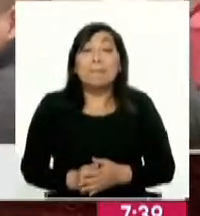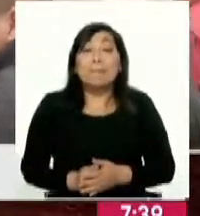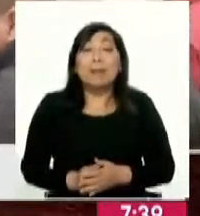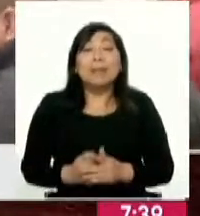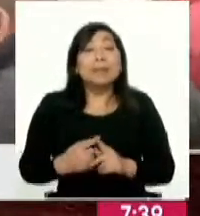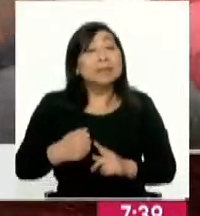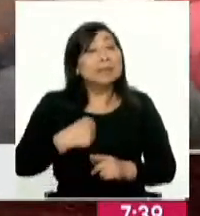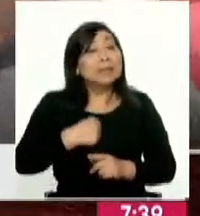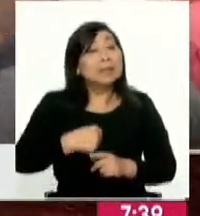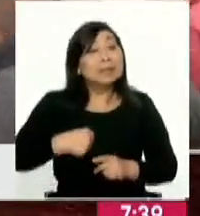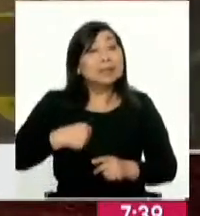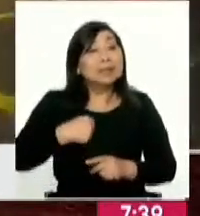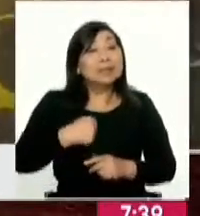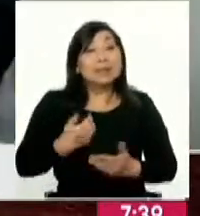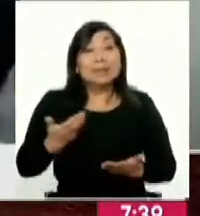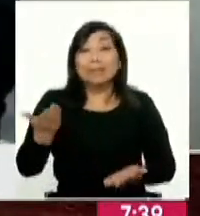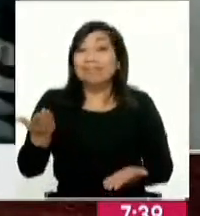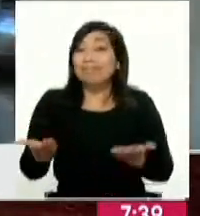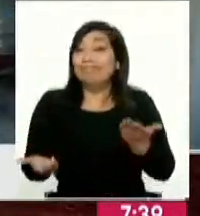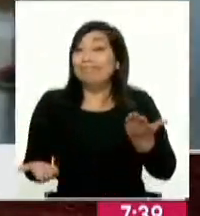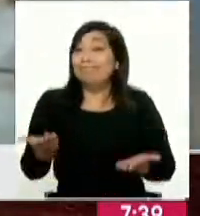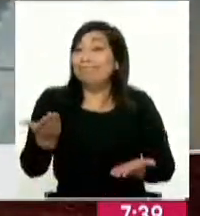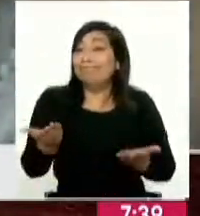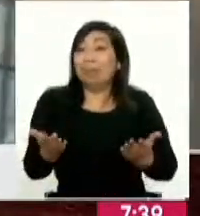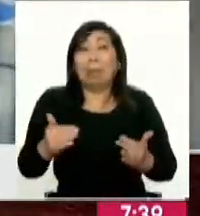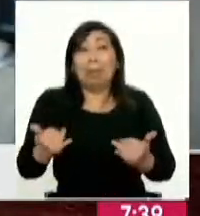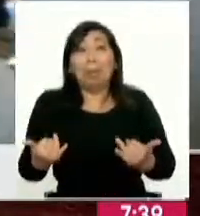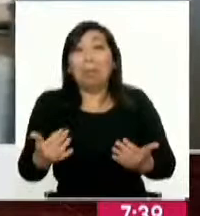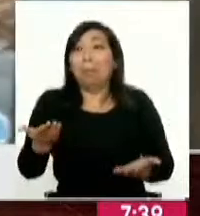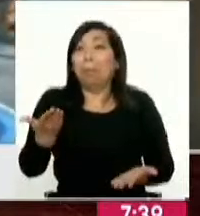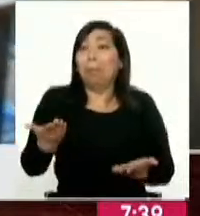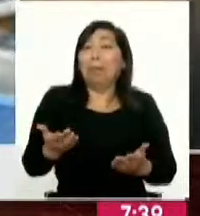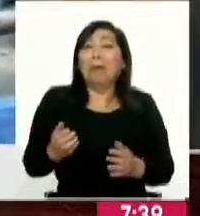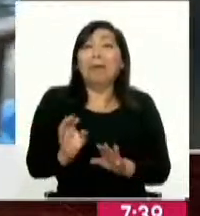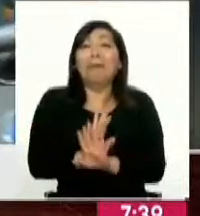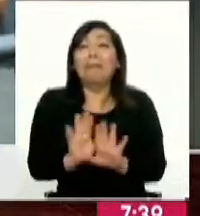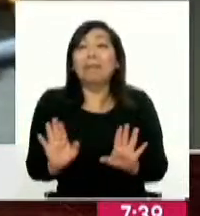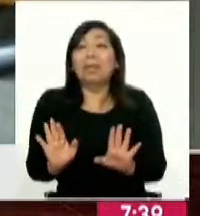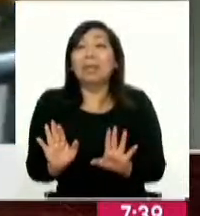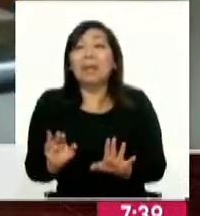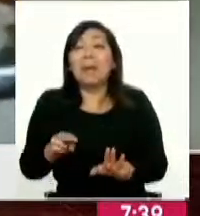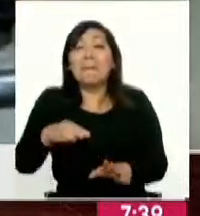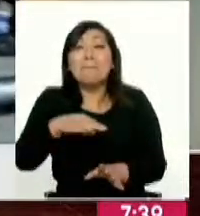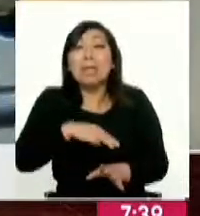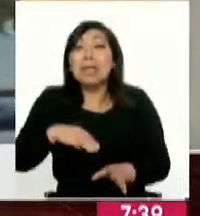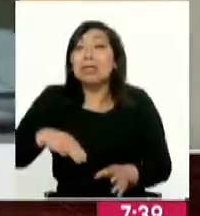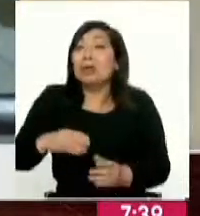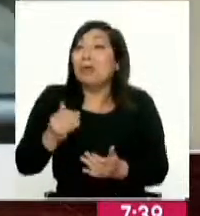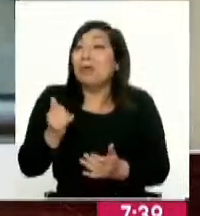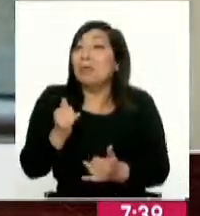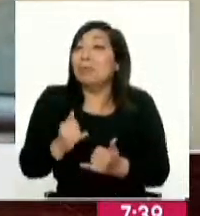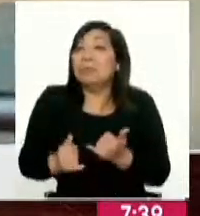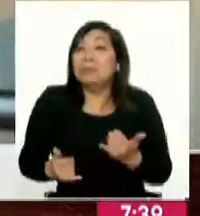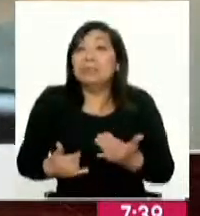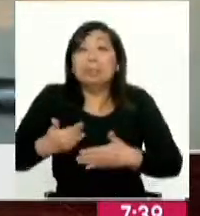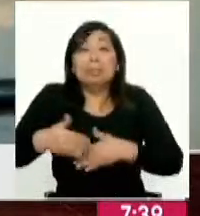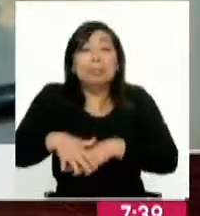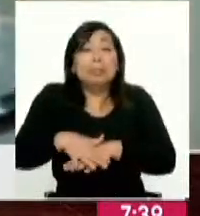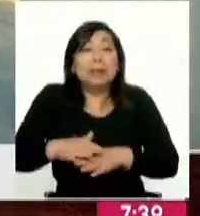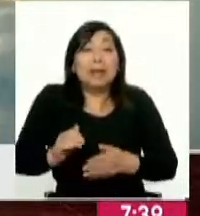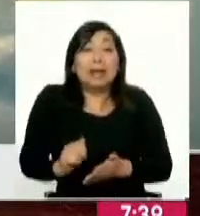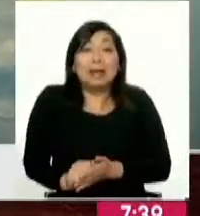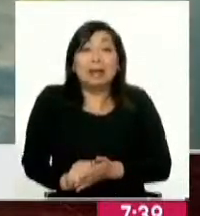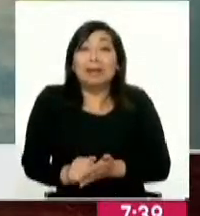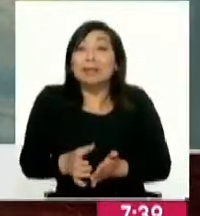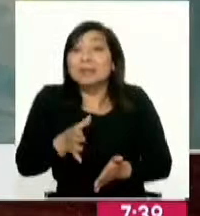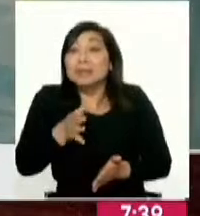lamentablemente la inestabilidad que este tipo de noticias generan, hace que